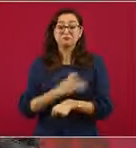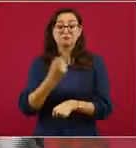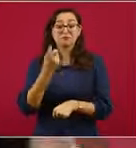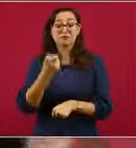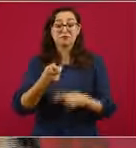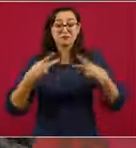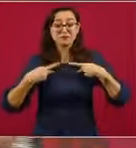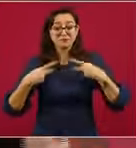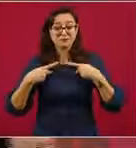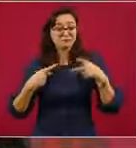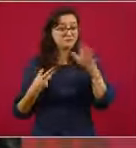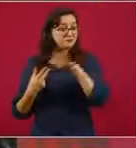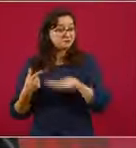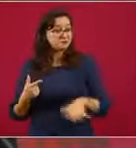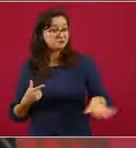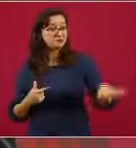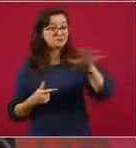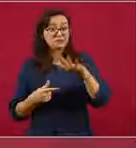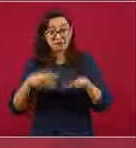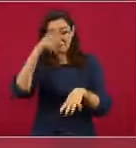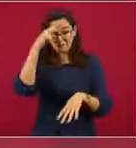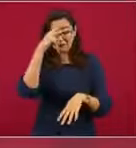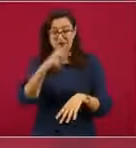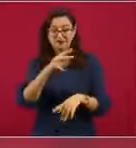con nuestra conciencia, que es nuestro tribunal.